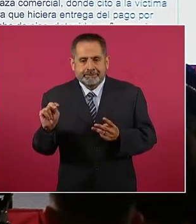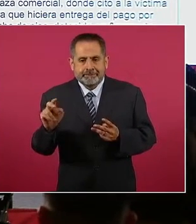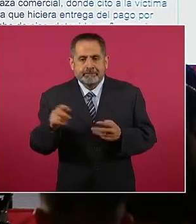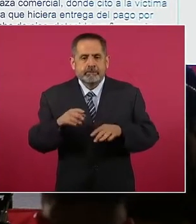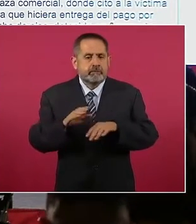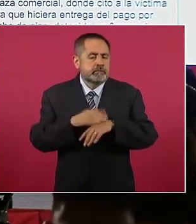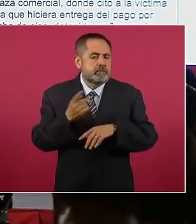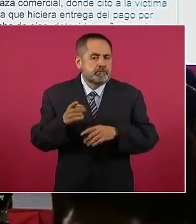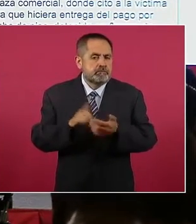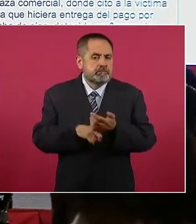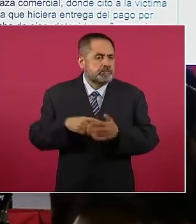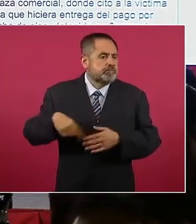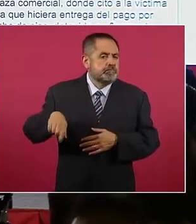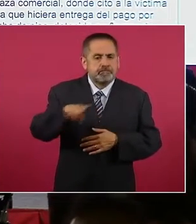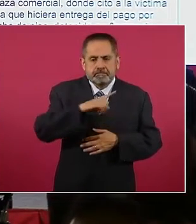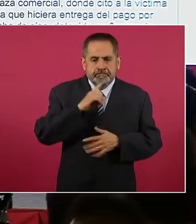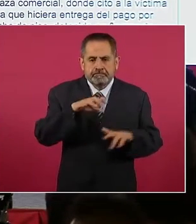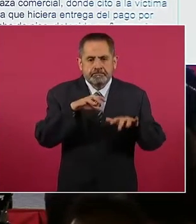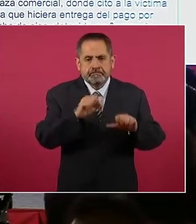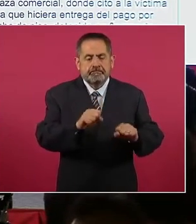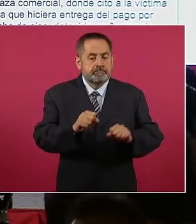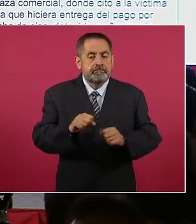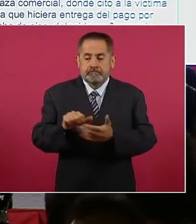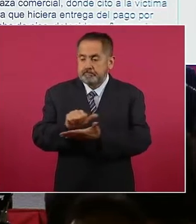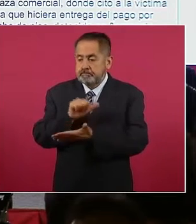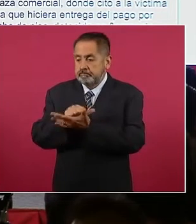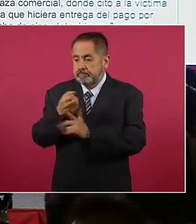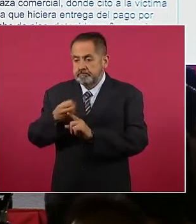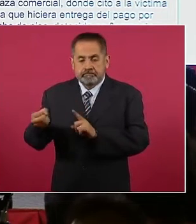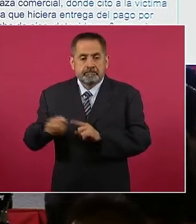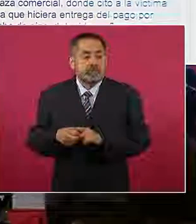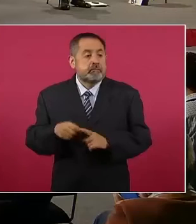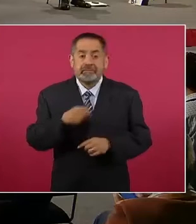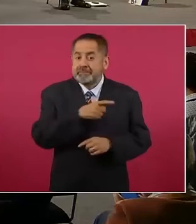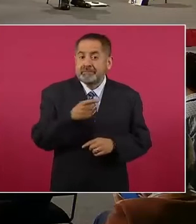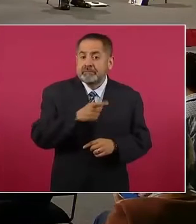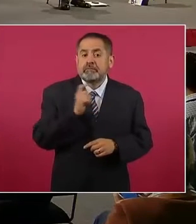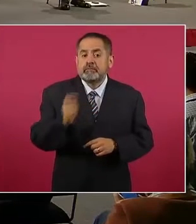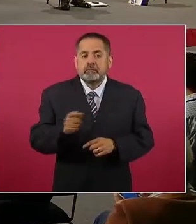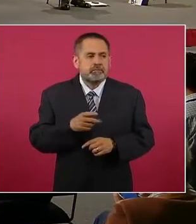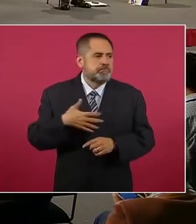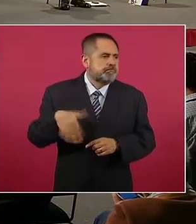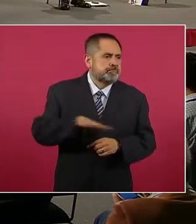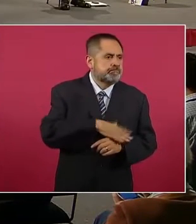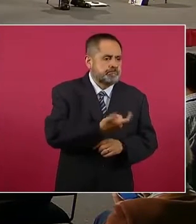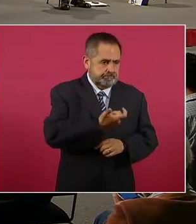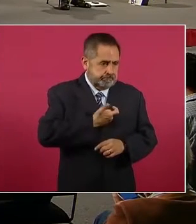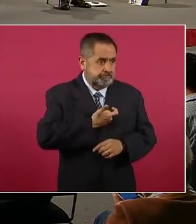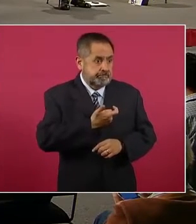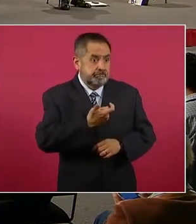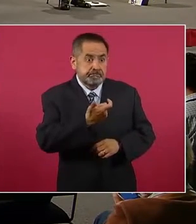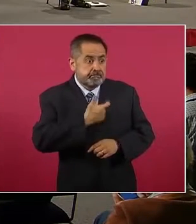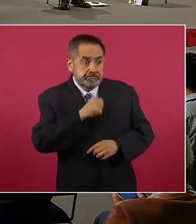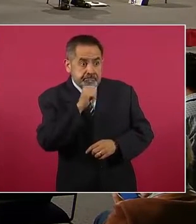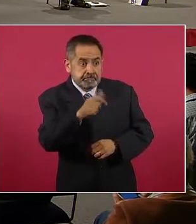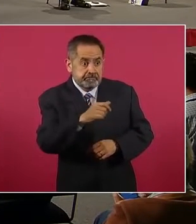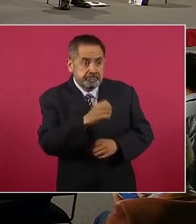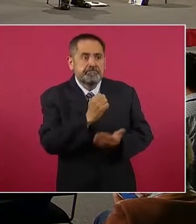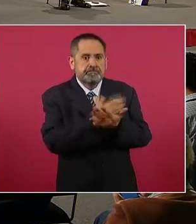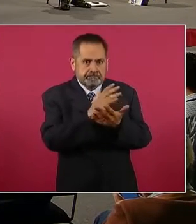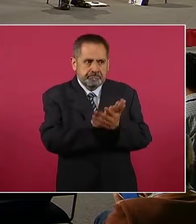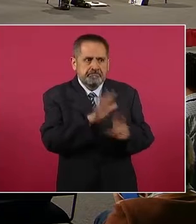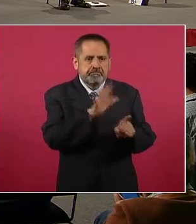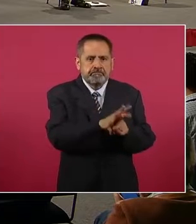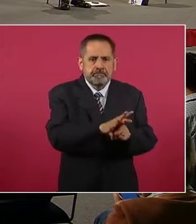de una orden de aprehensión. Se dedicaban también a cobrar derecho de piso en la Quinta Avenida. Está pendiente